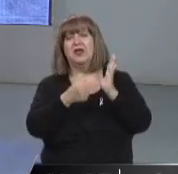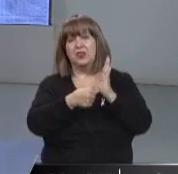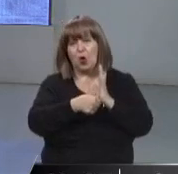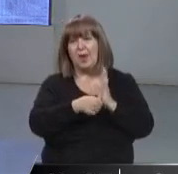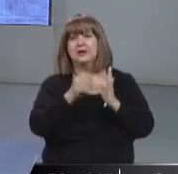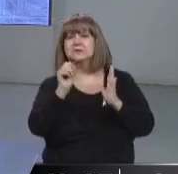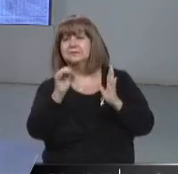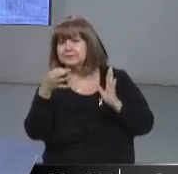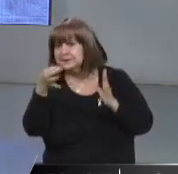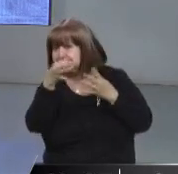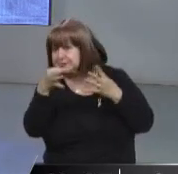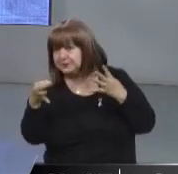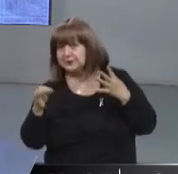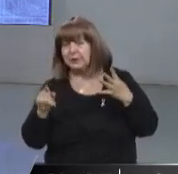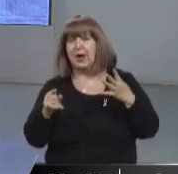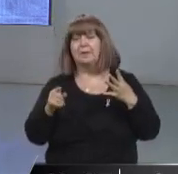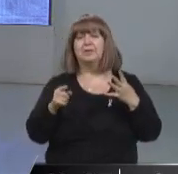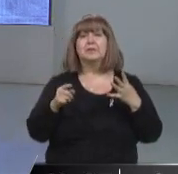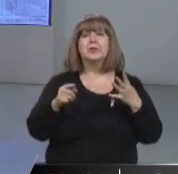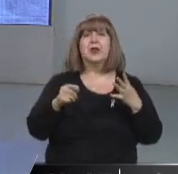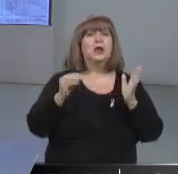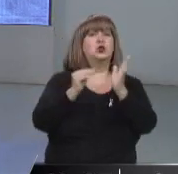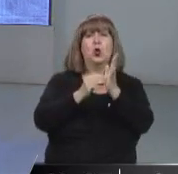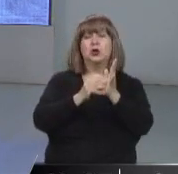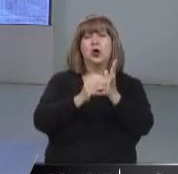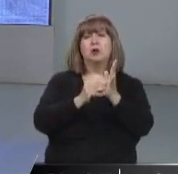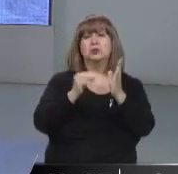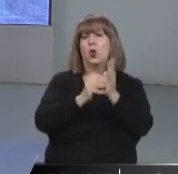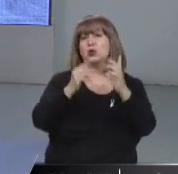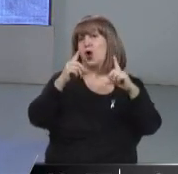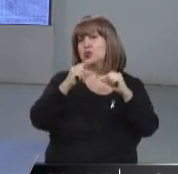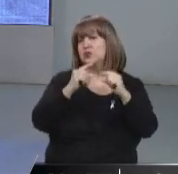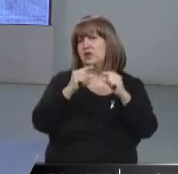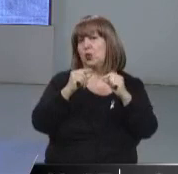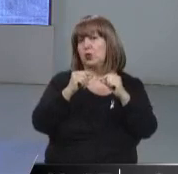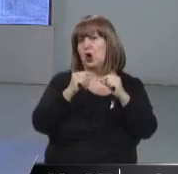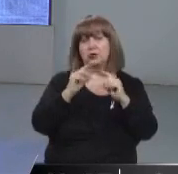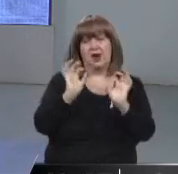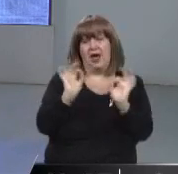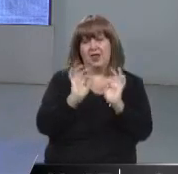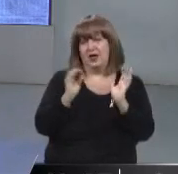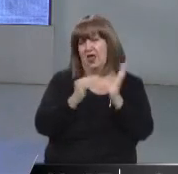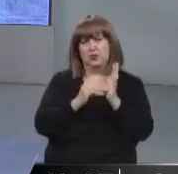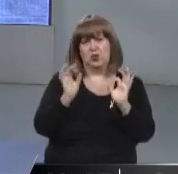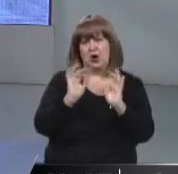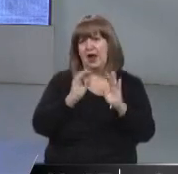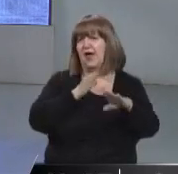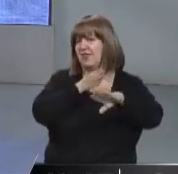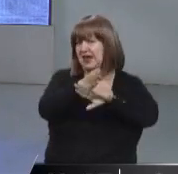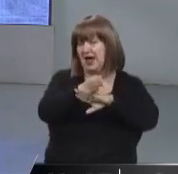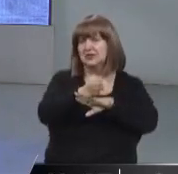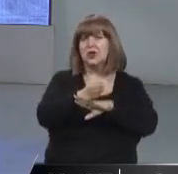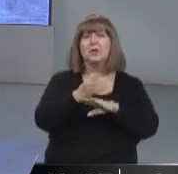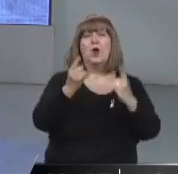perfil de personas con estas características. Con los requisitos. previo. Sin turno previo en las oficinas de la ANSES. Más información ahí lo van a tener en anses